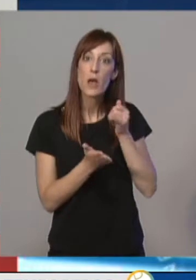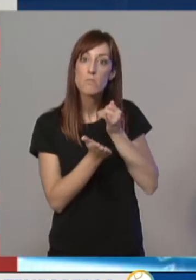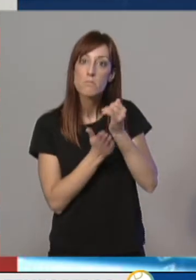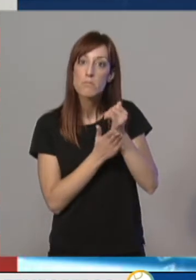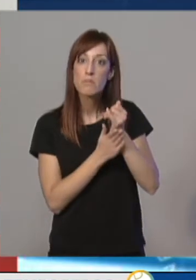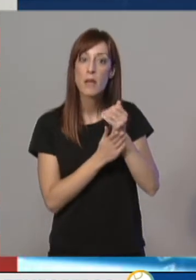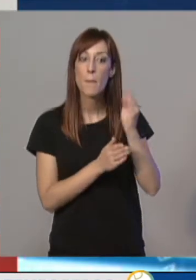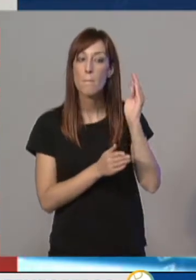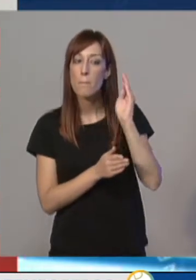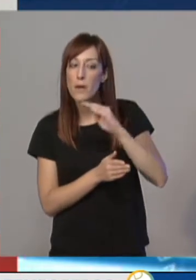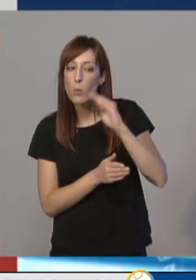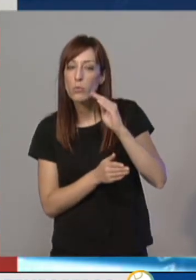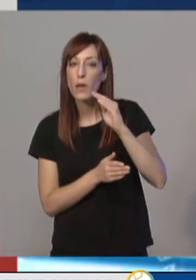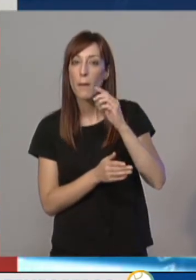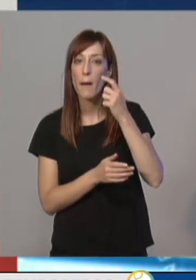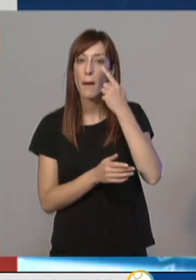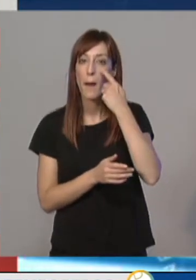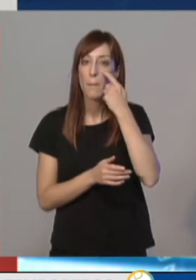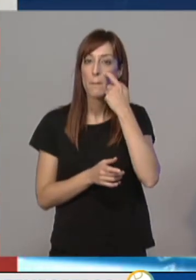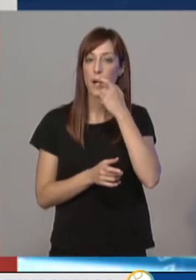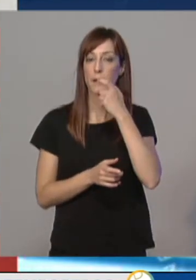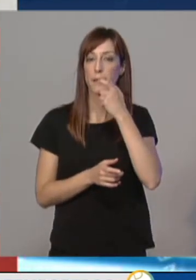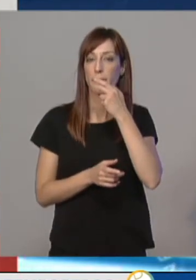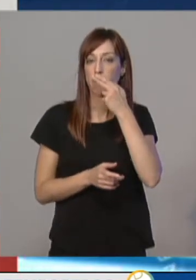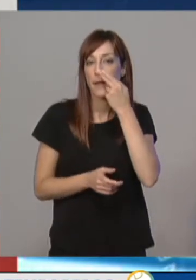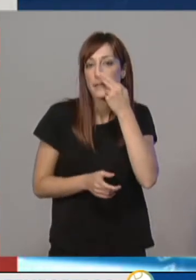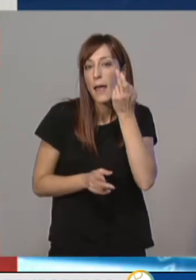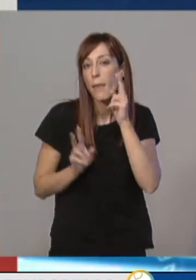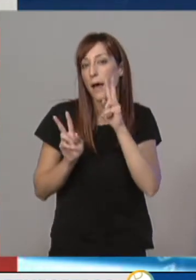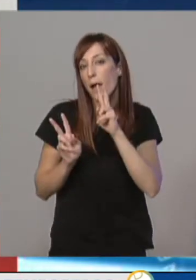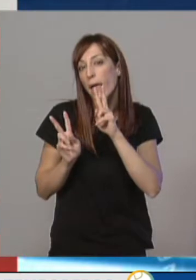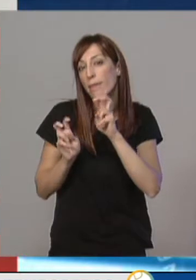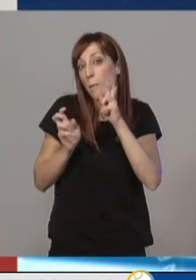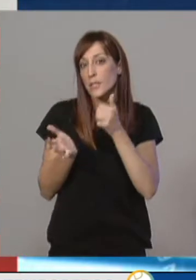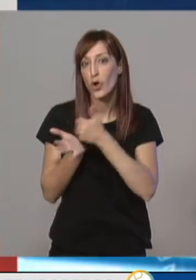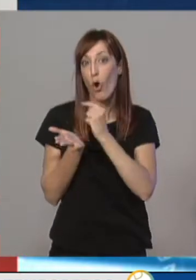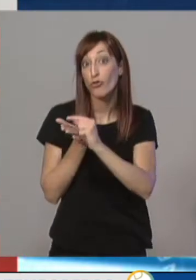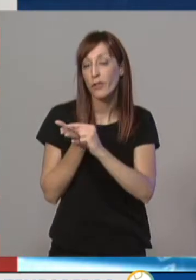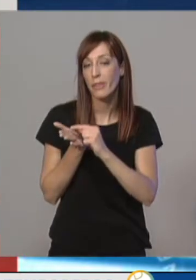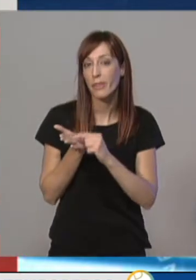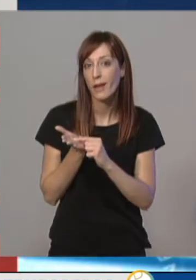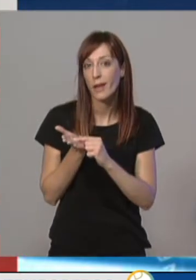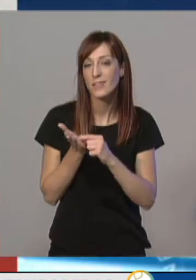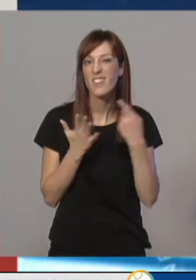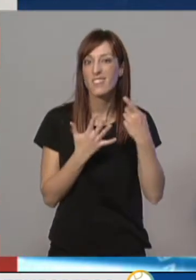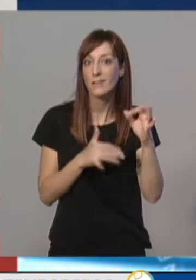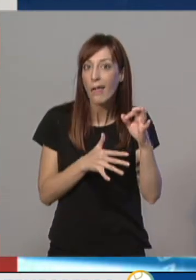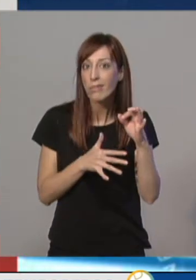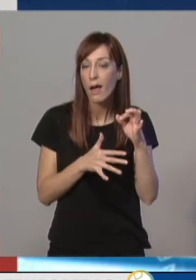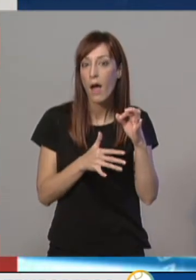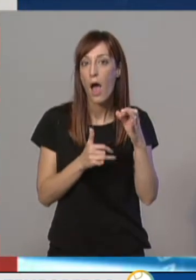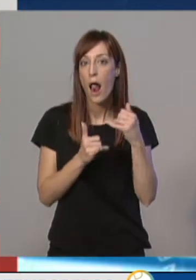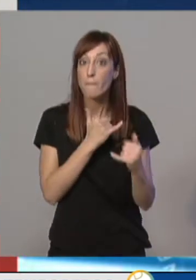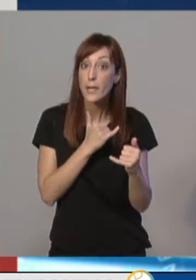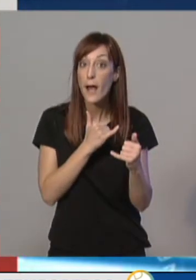de agricultores... ...interesados en los temas de la oficina. Luego finalmente cuando les explicábamos